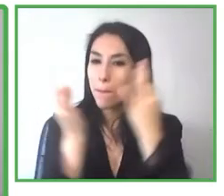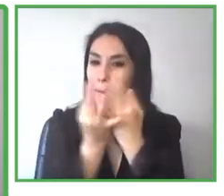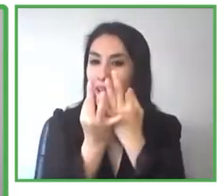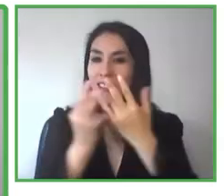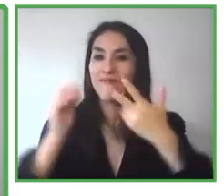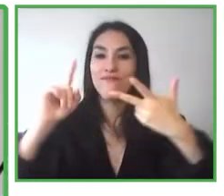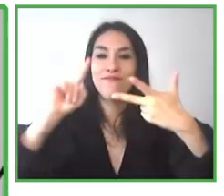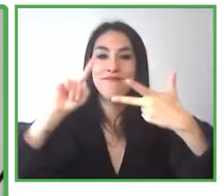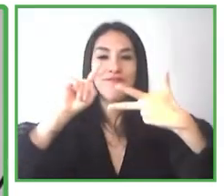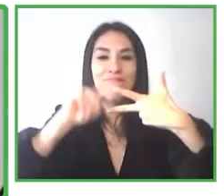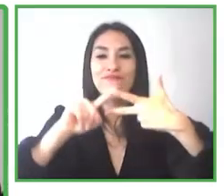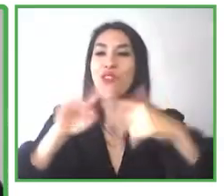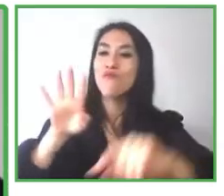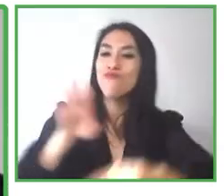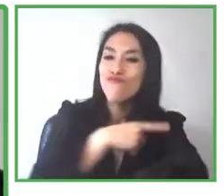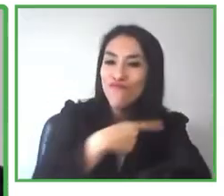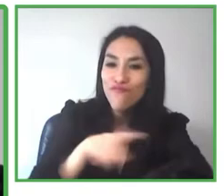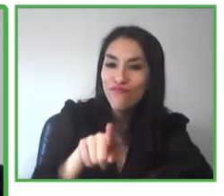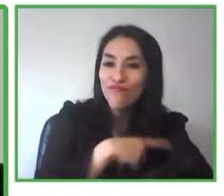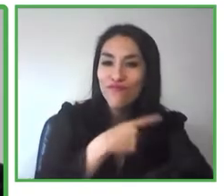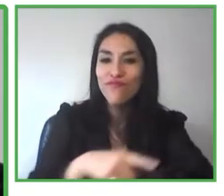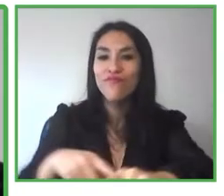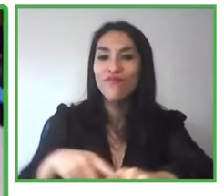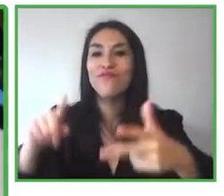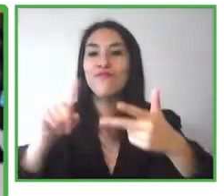la tecnología me permite apañármela solo